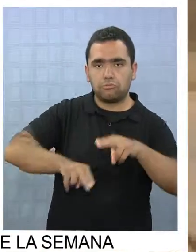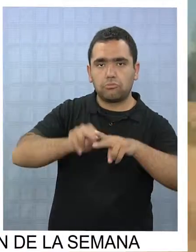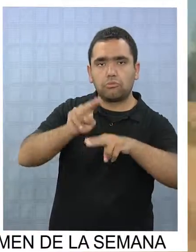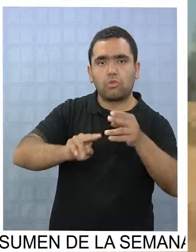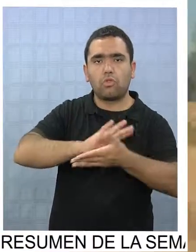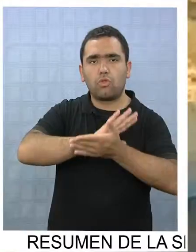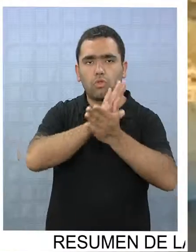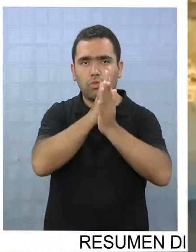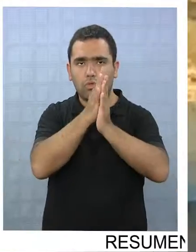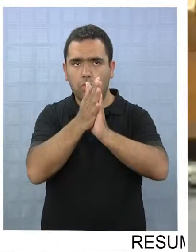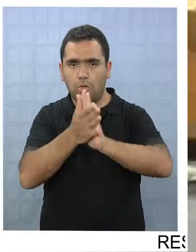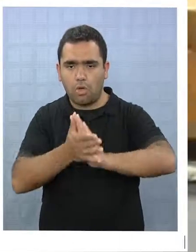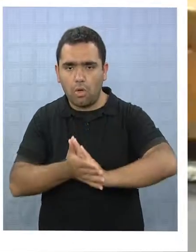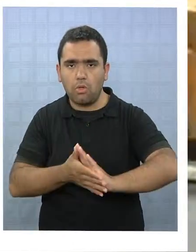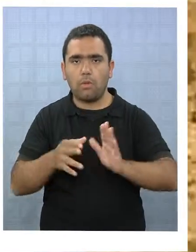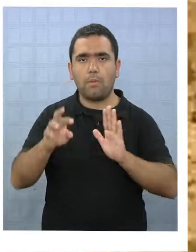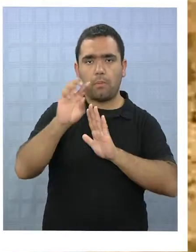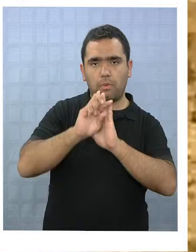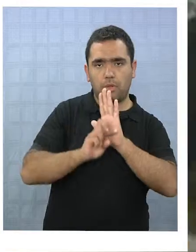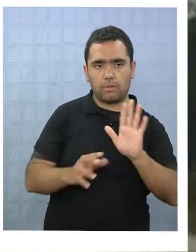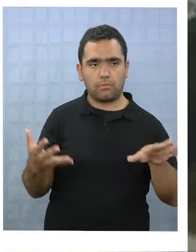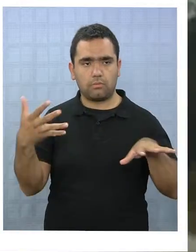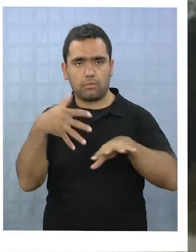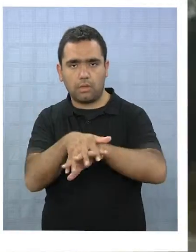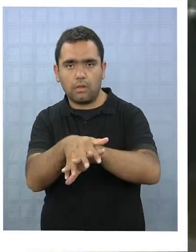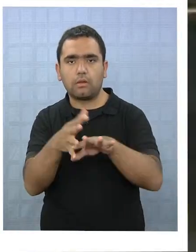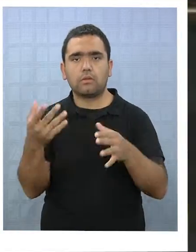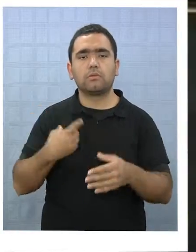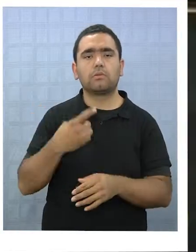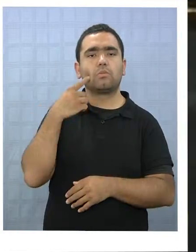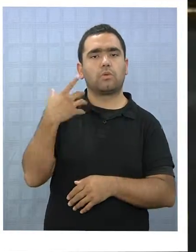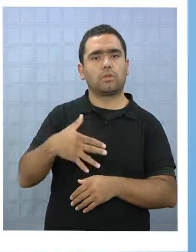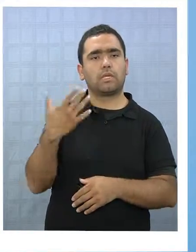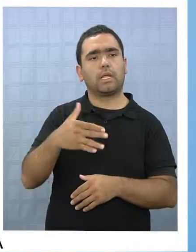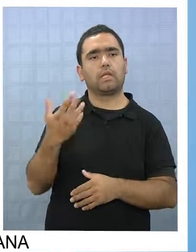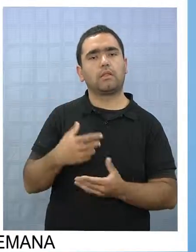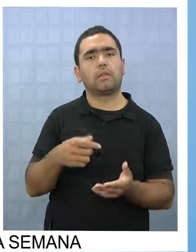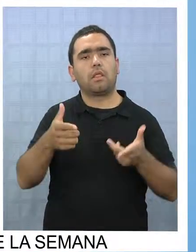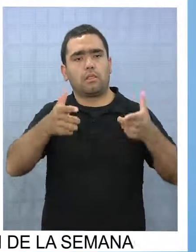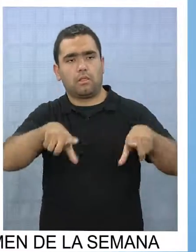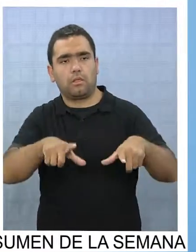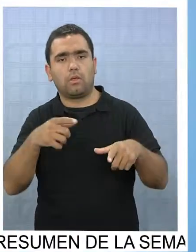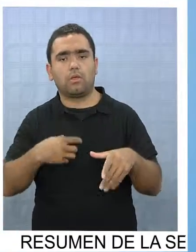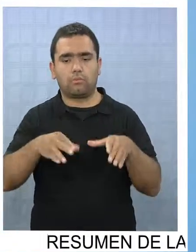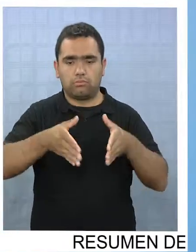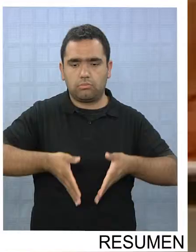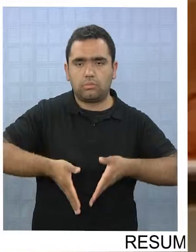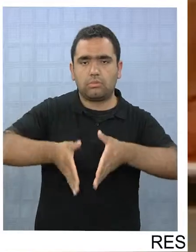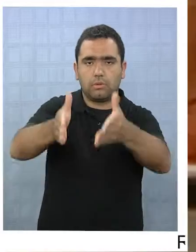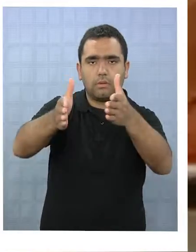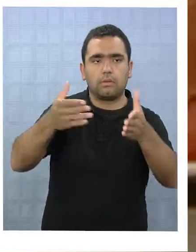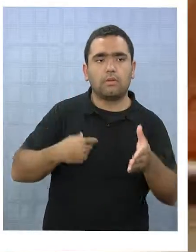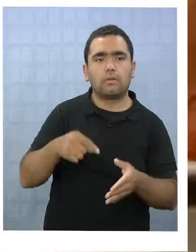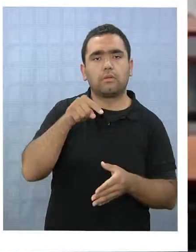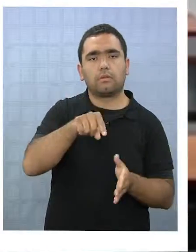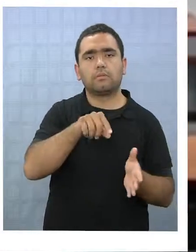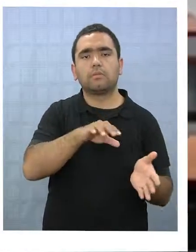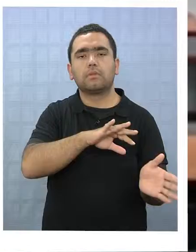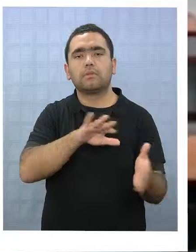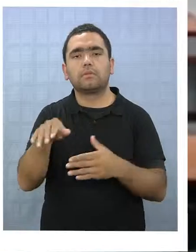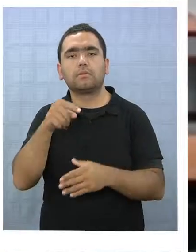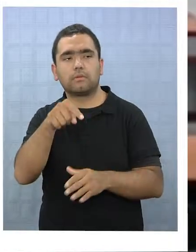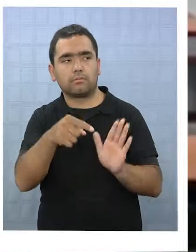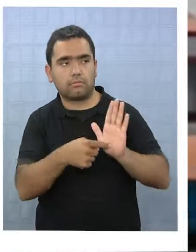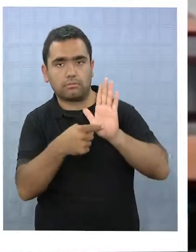los tramos del proyecto de integración vial más importante en la historia del departamento, el Corredor Bioceánico Central. Luego de la